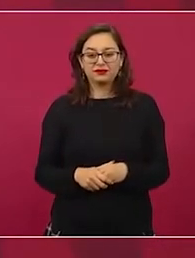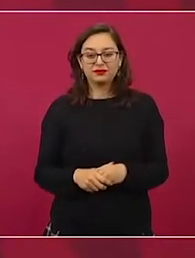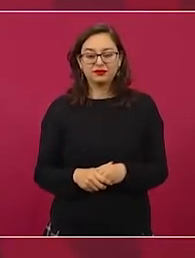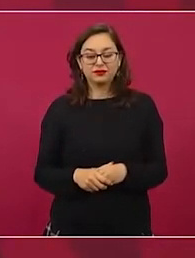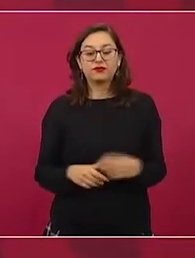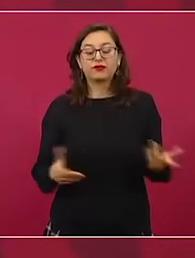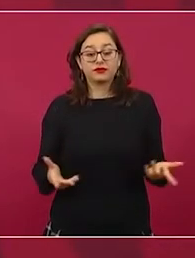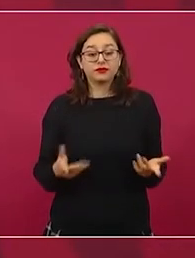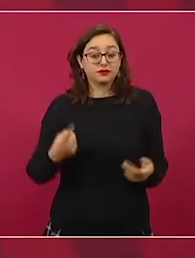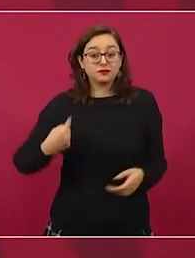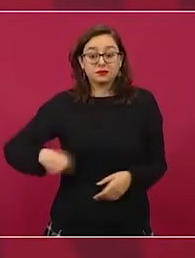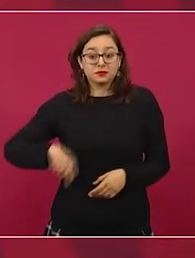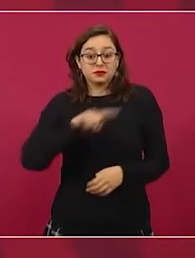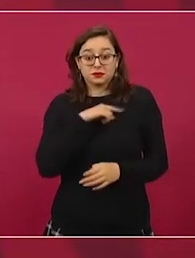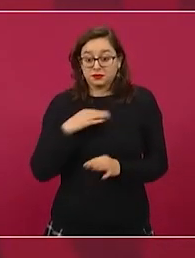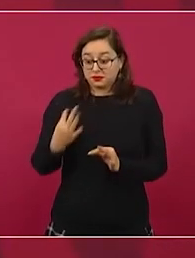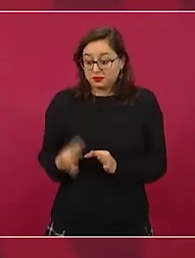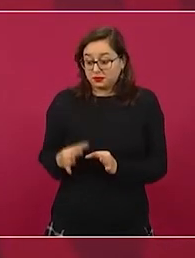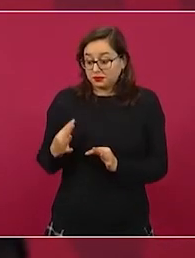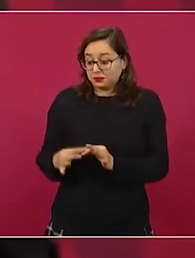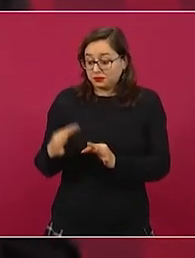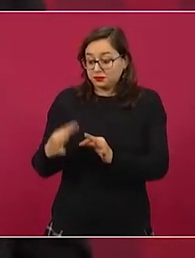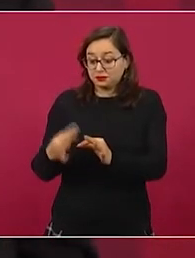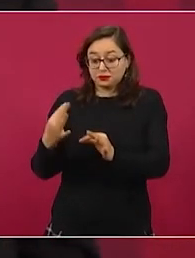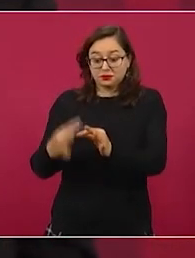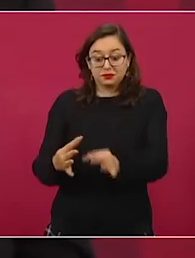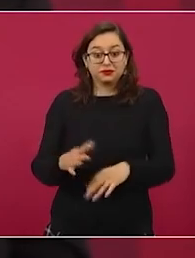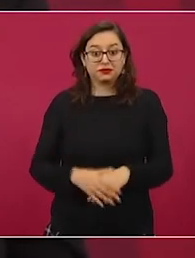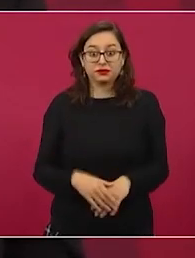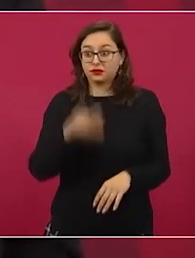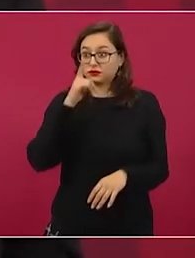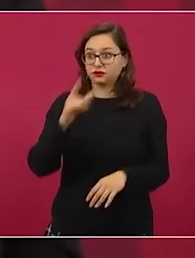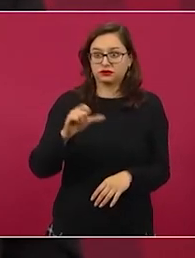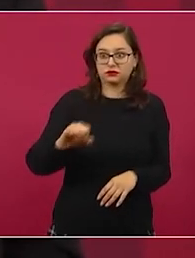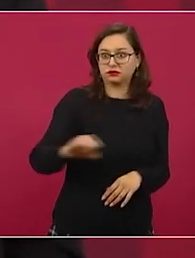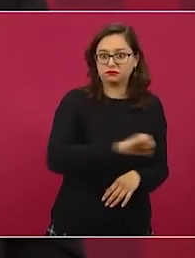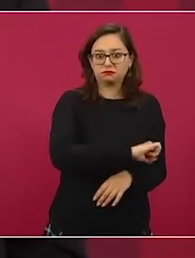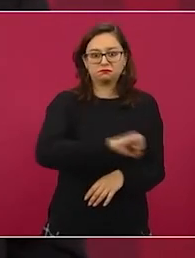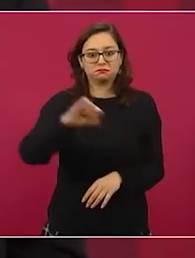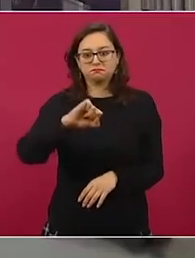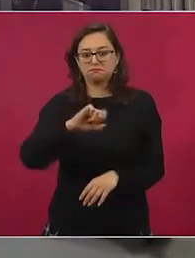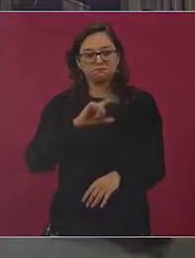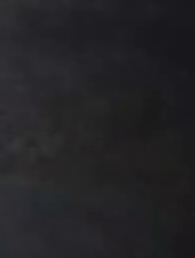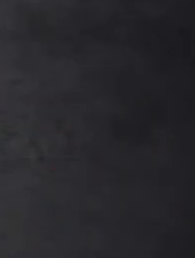hemos cumplido, porque no hemos aumentado el precio de la luz.